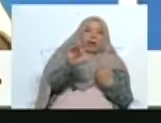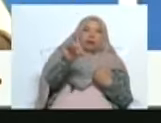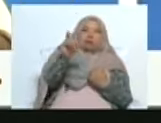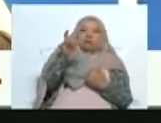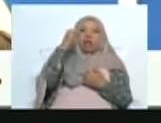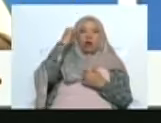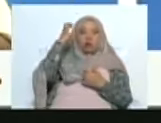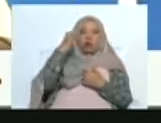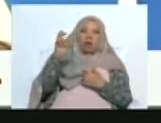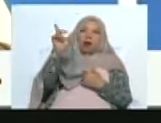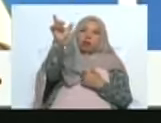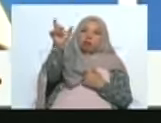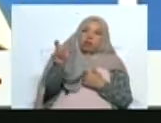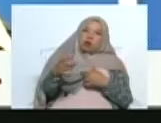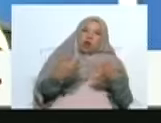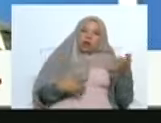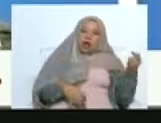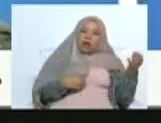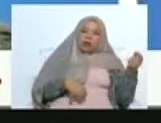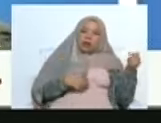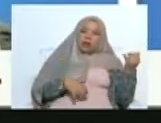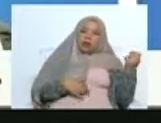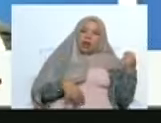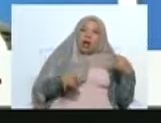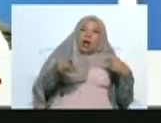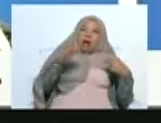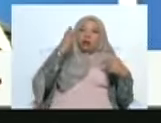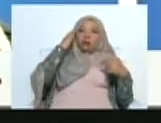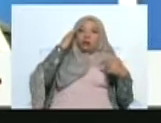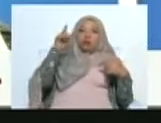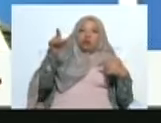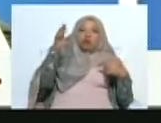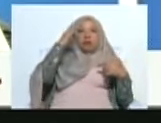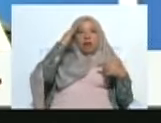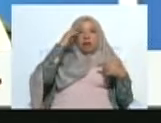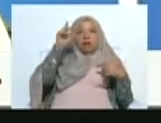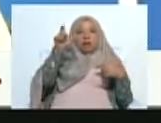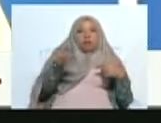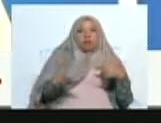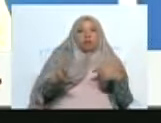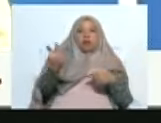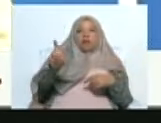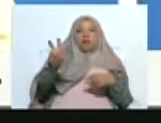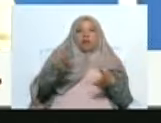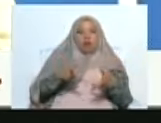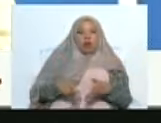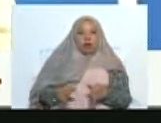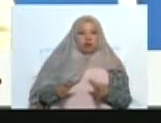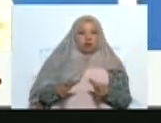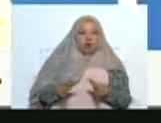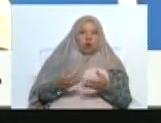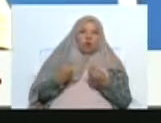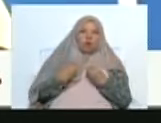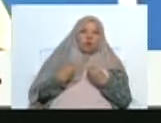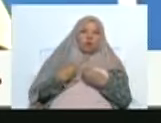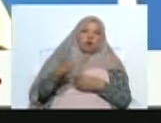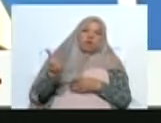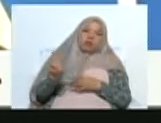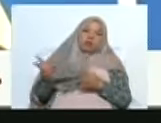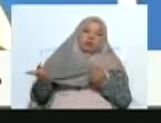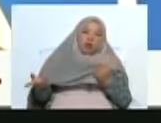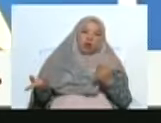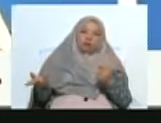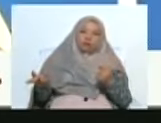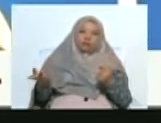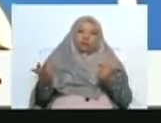necesario rendirle un día. Un día no solamente al 4, porque el 4 no nace por generación espontánea. Hay constructores